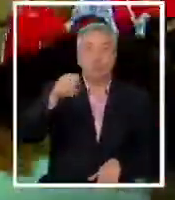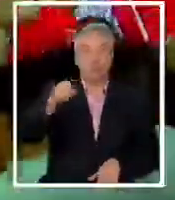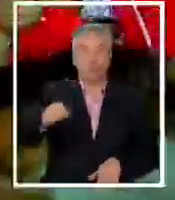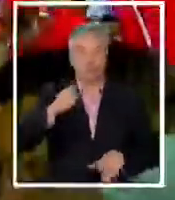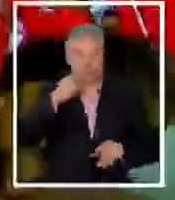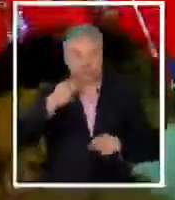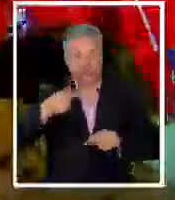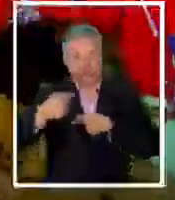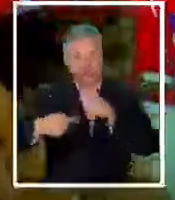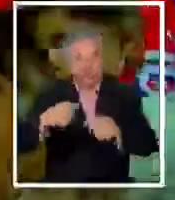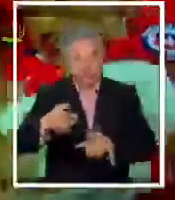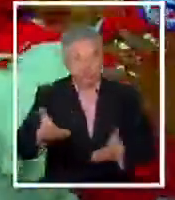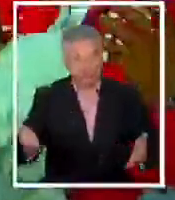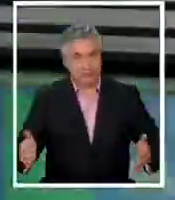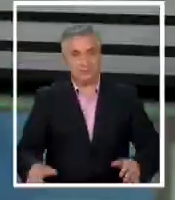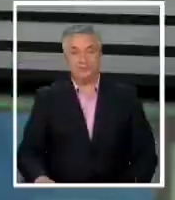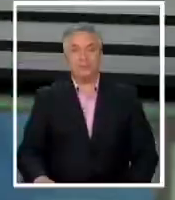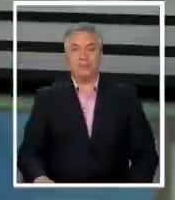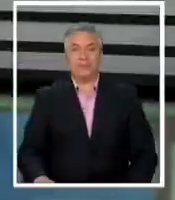dorada